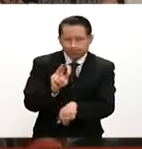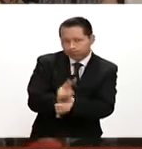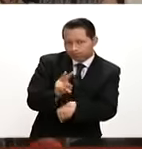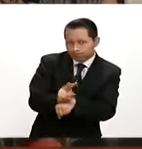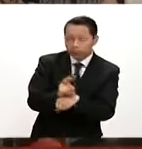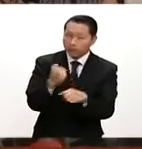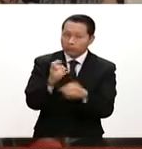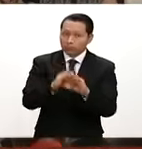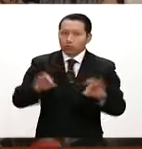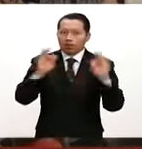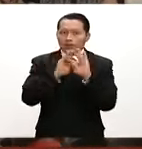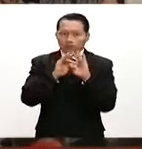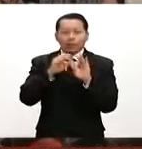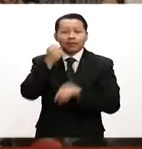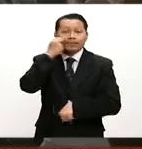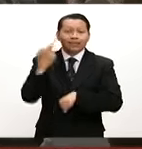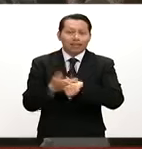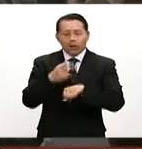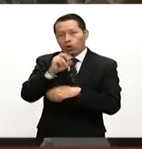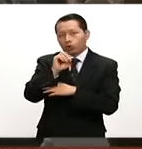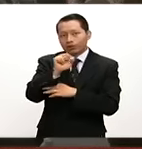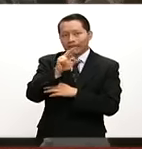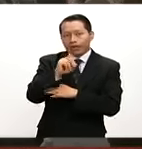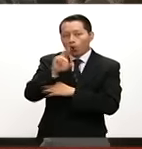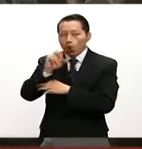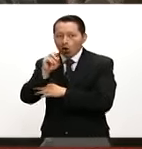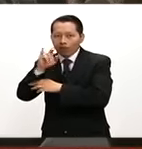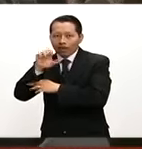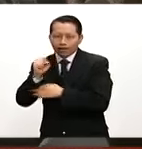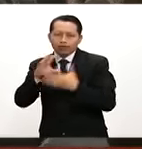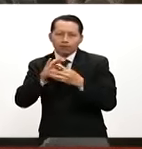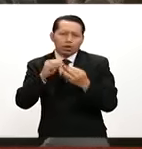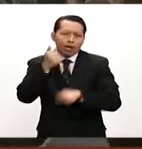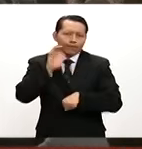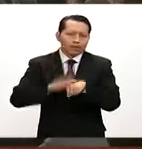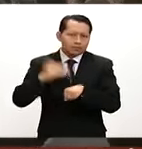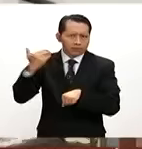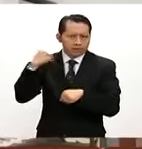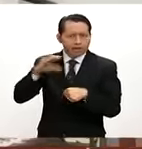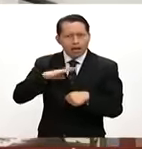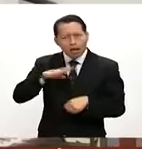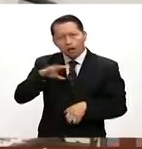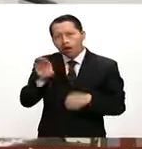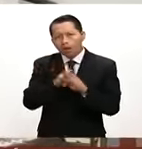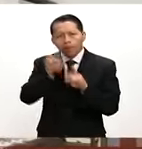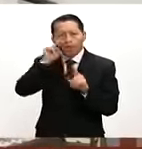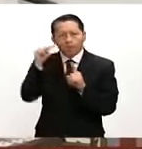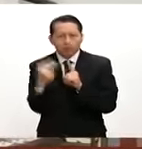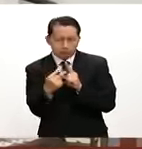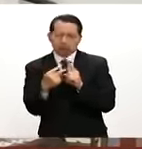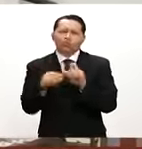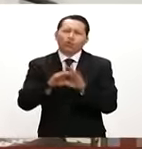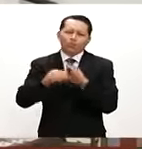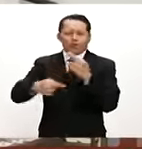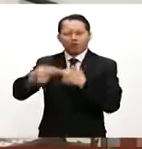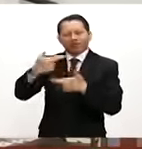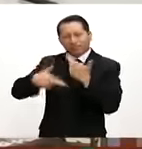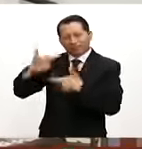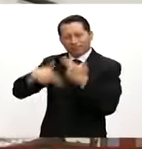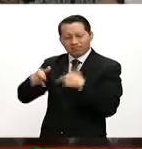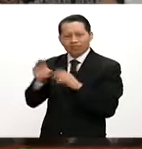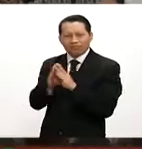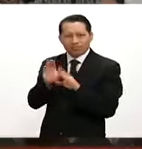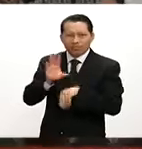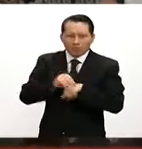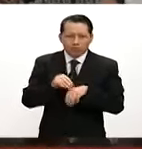La secretaria de la Sedato, Rosario Robles, dijo que en la pasada administración permeó una visión regresiva, donde se permitió